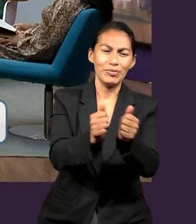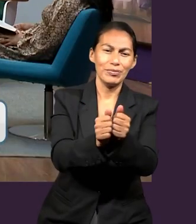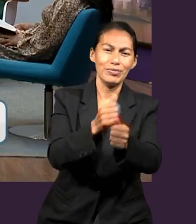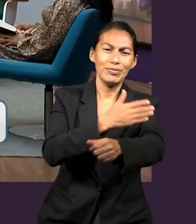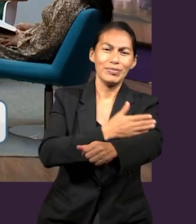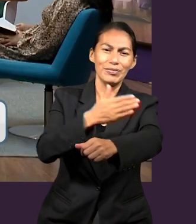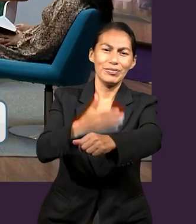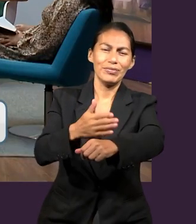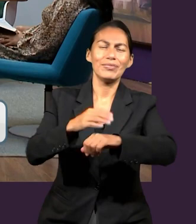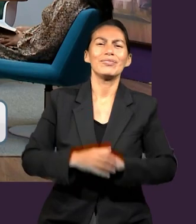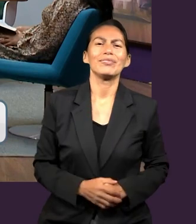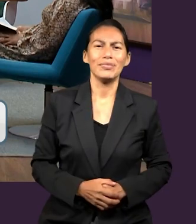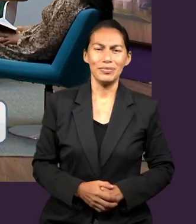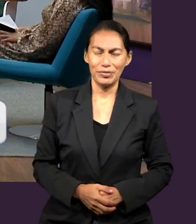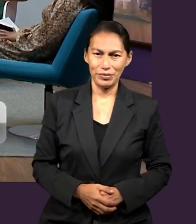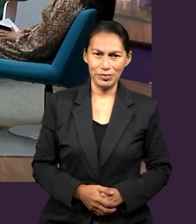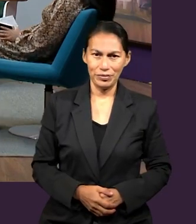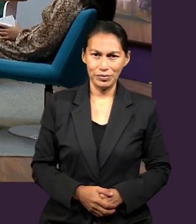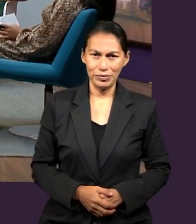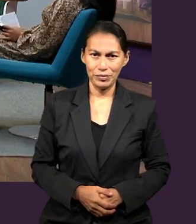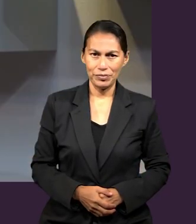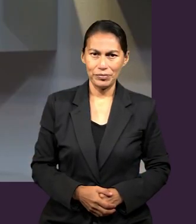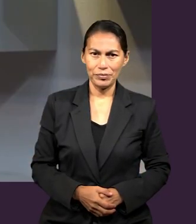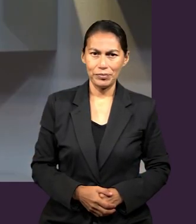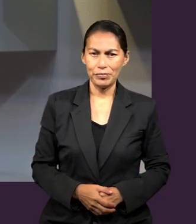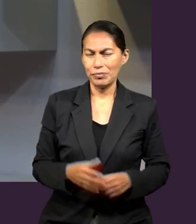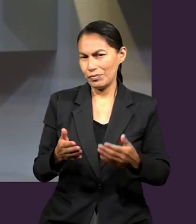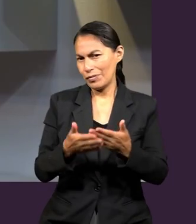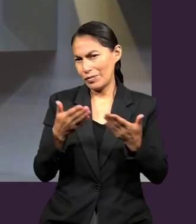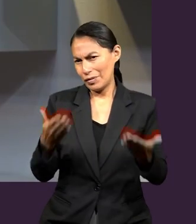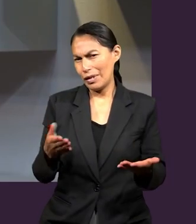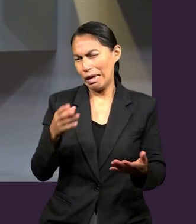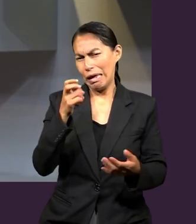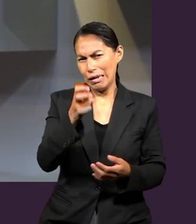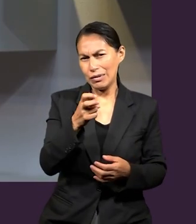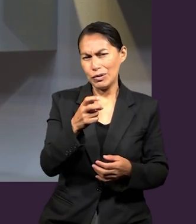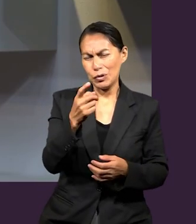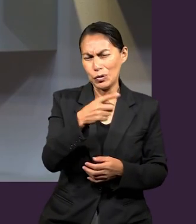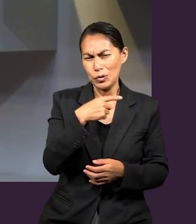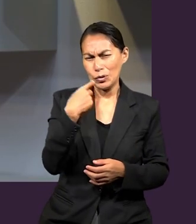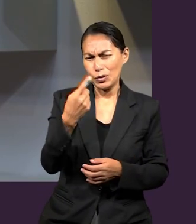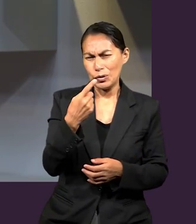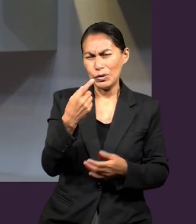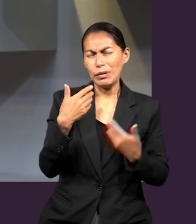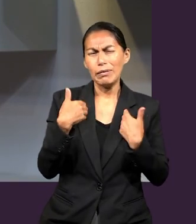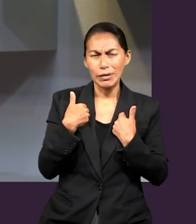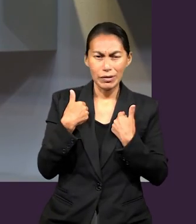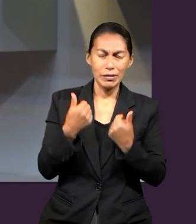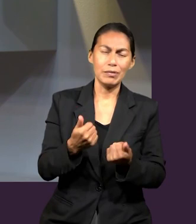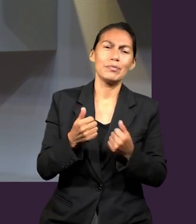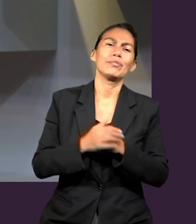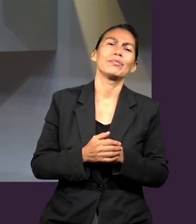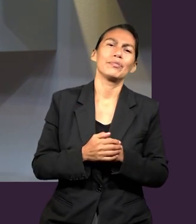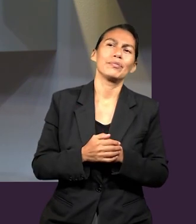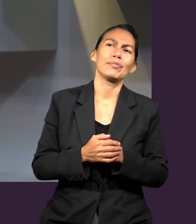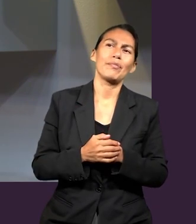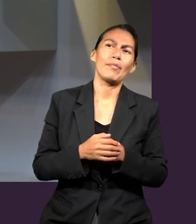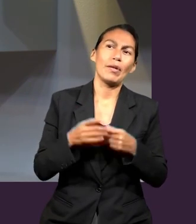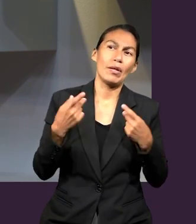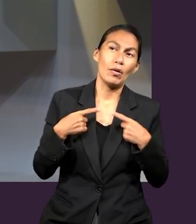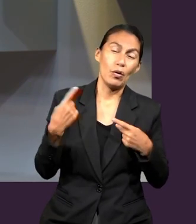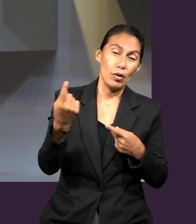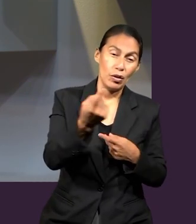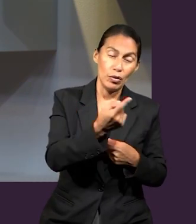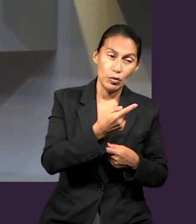ellos. Ok. Ahora, esta metáfora de la iglesia, pues, es un concepto que llega hasta nuestros días.